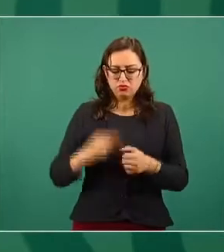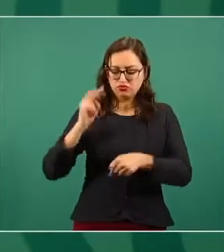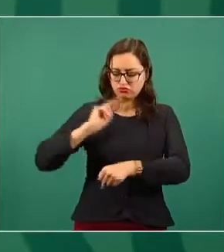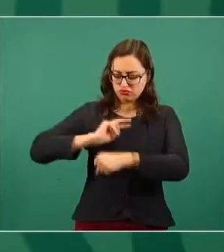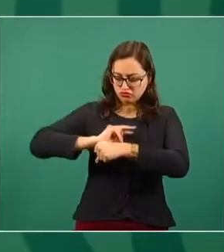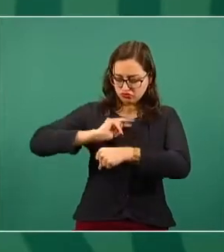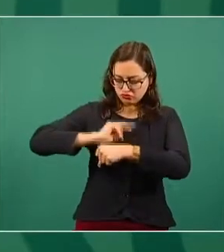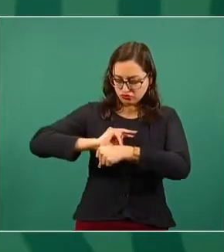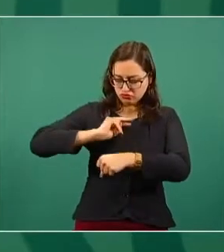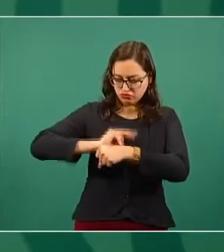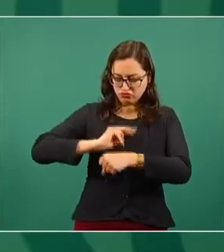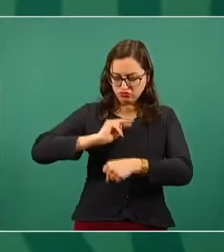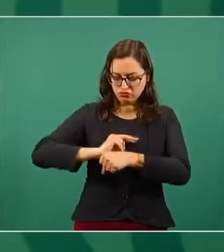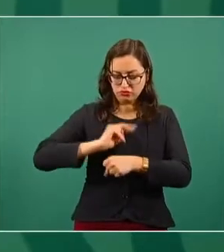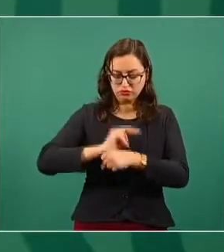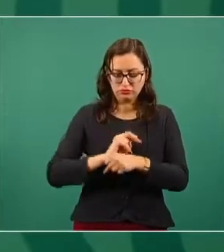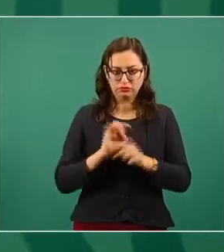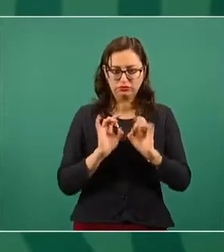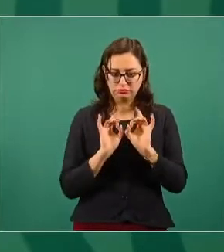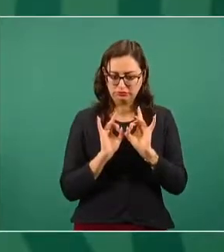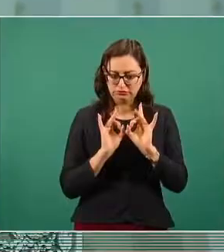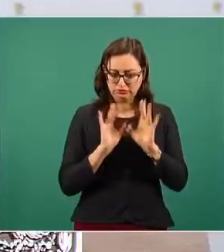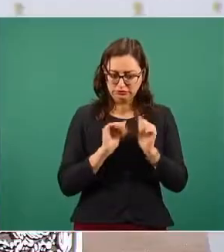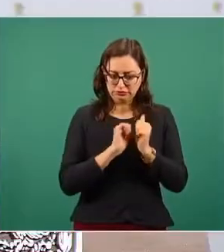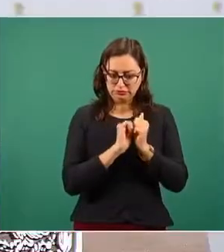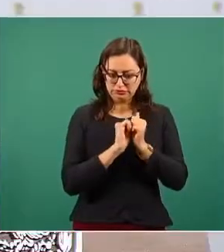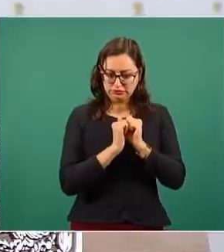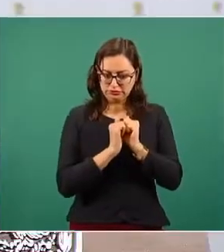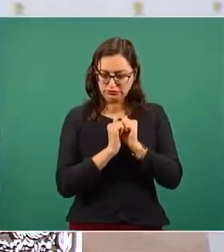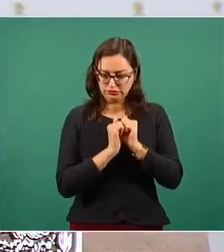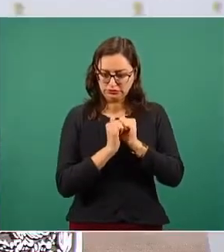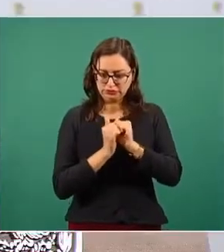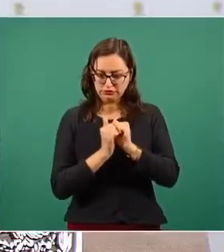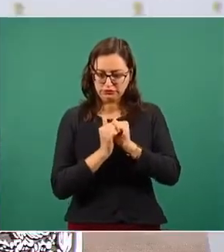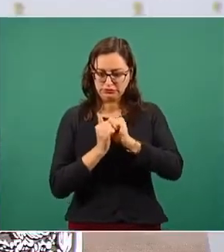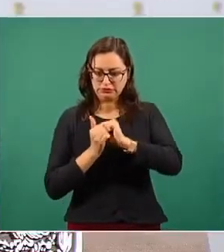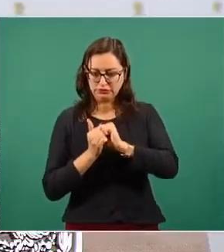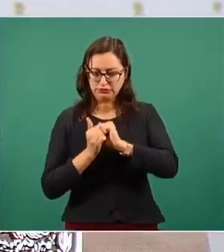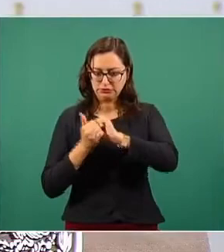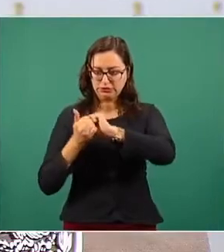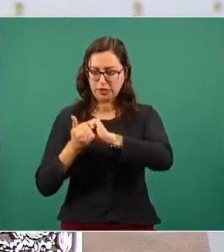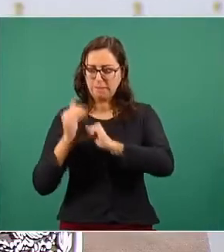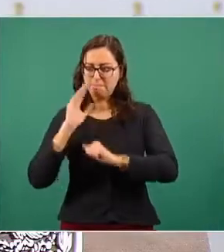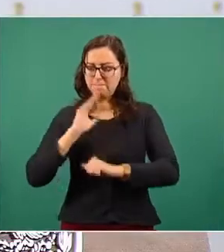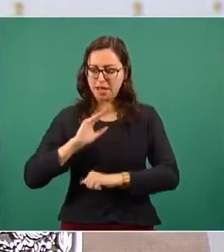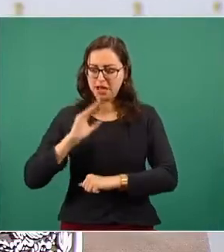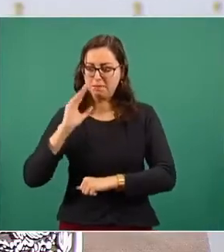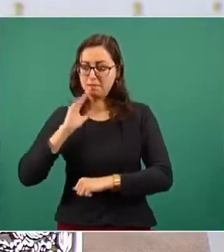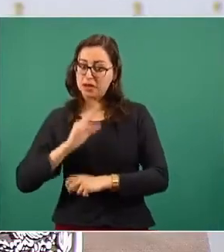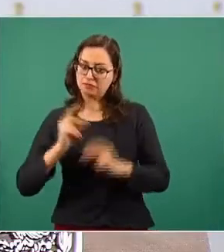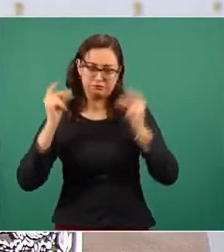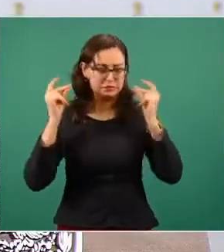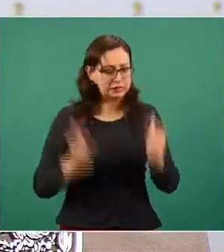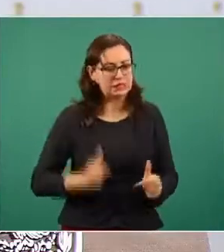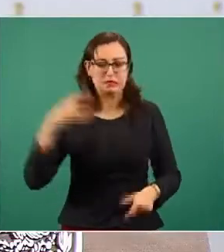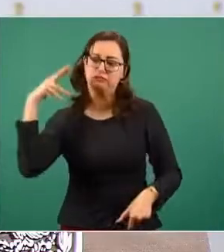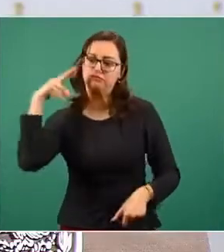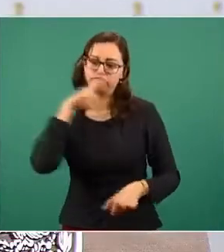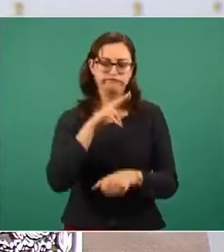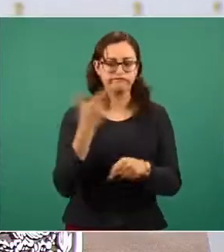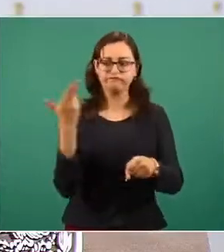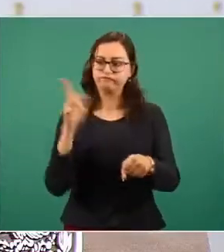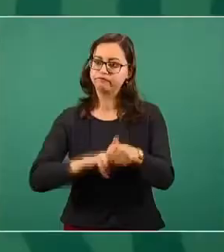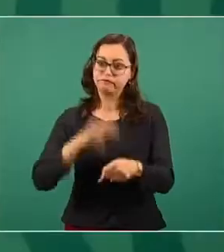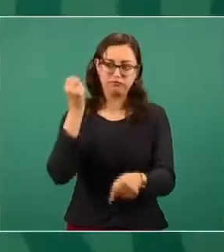y en el caso de que empezara a ocurrir que haya hospitalización temprana. Y este es un punto en donde